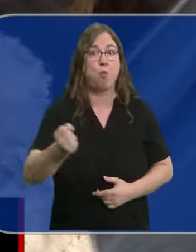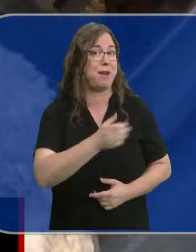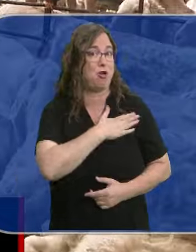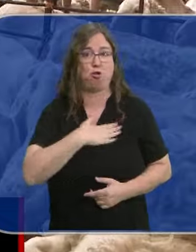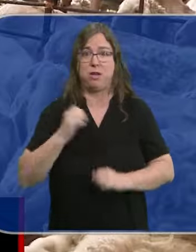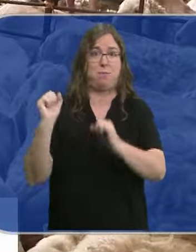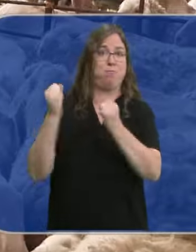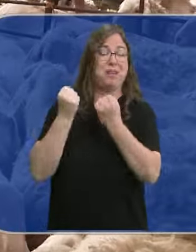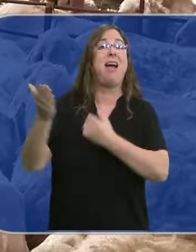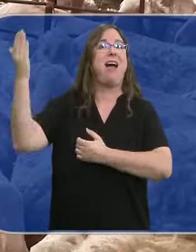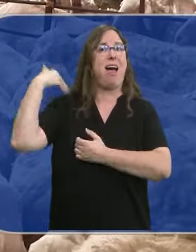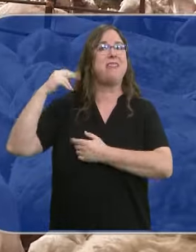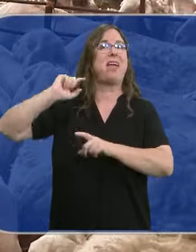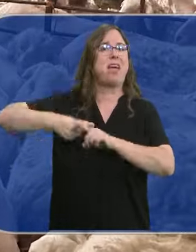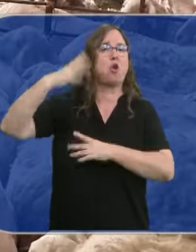nuestro principal comprador.